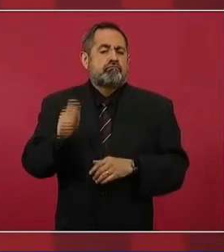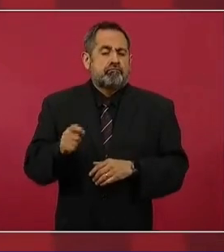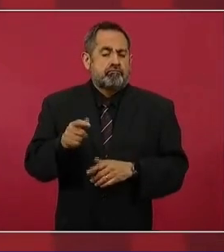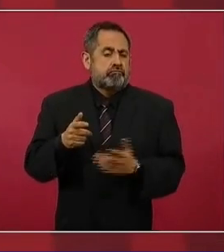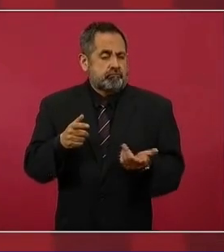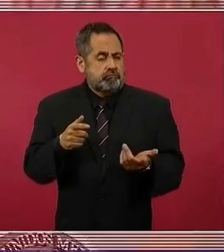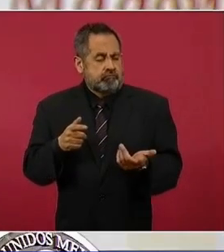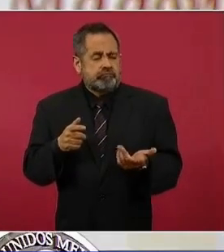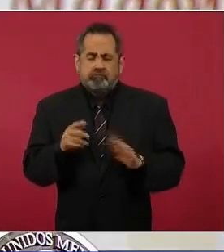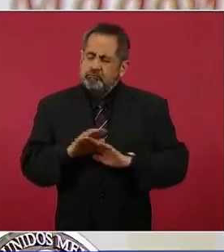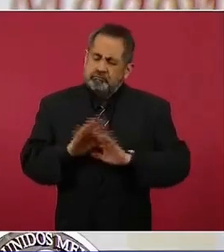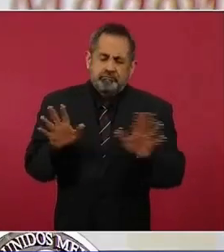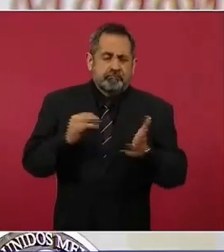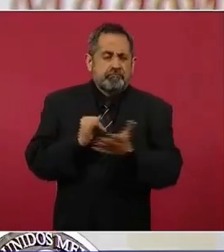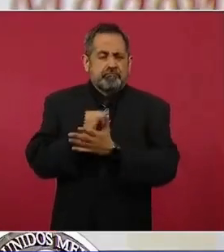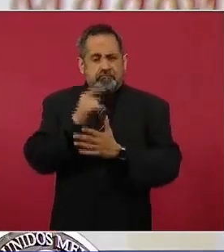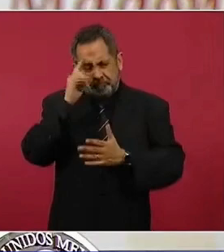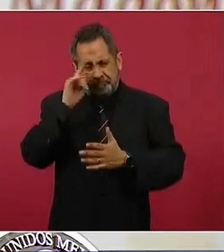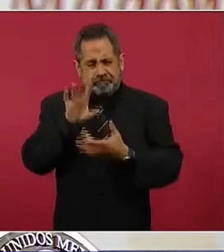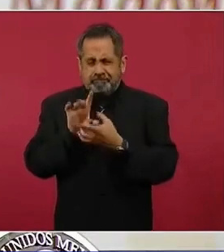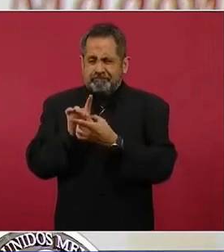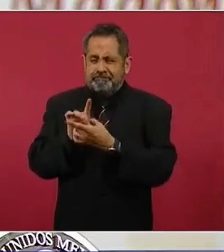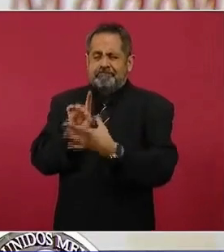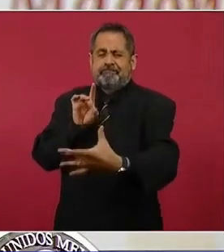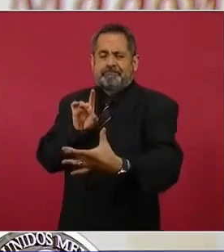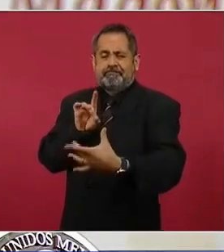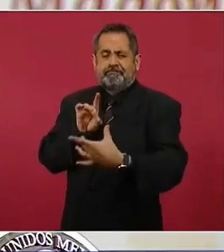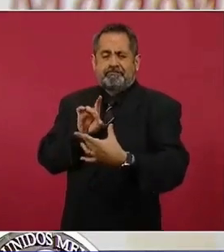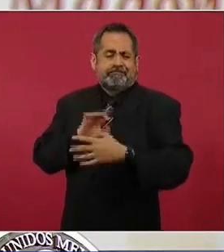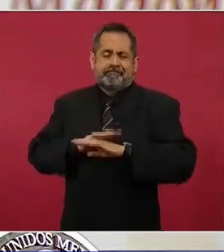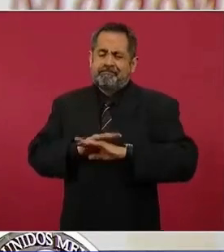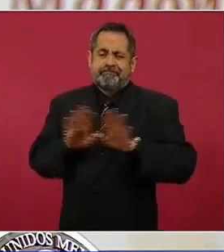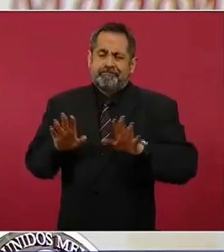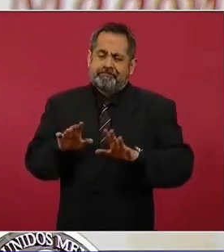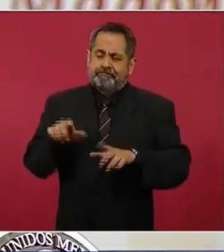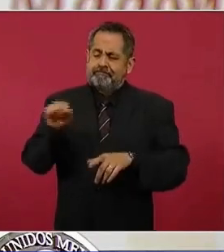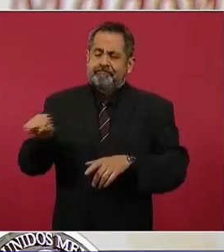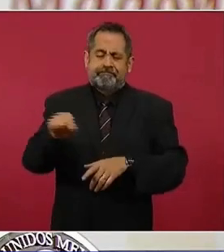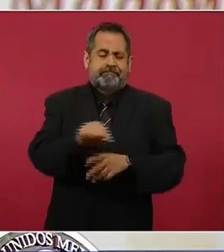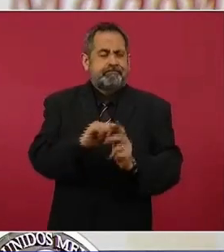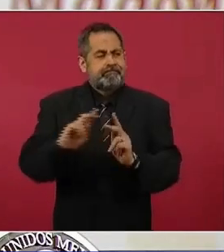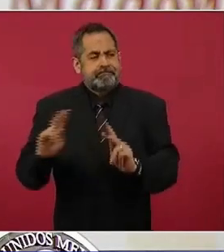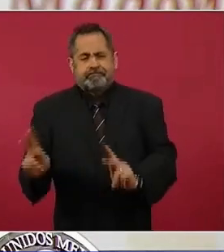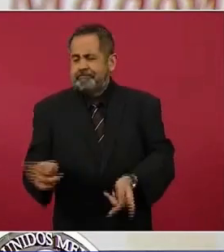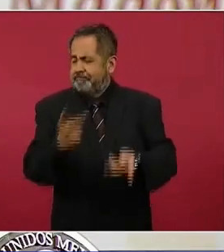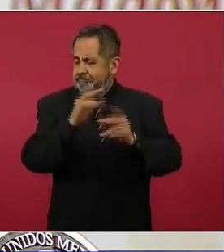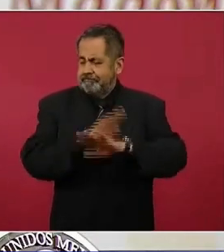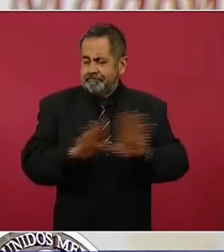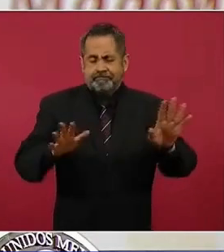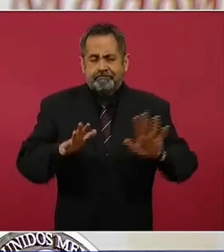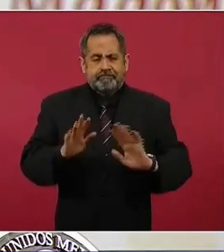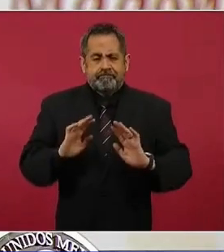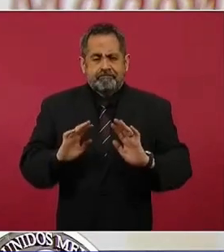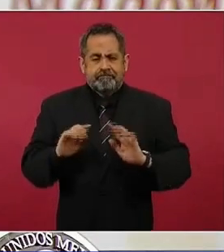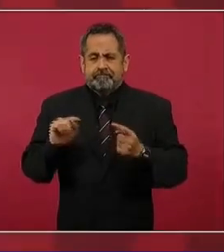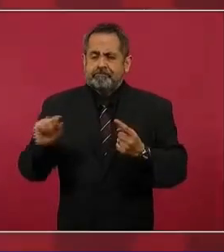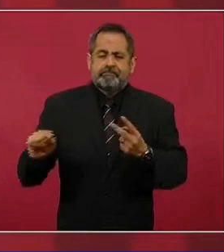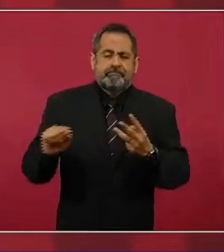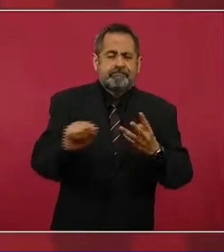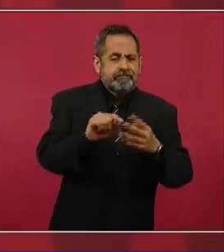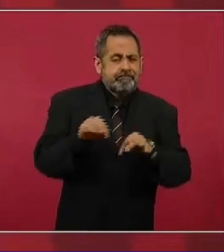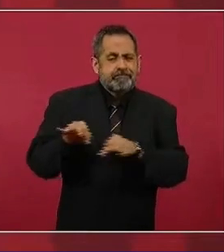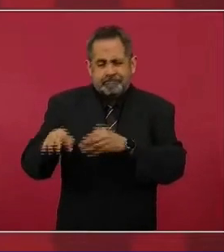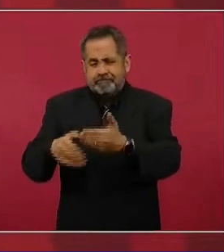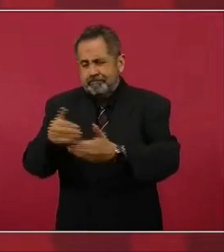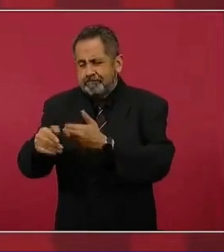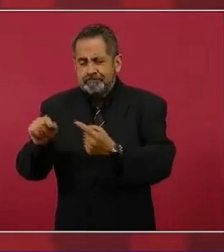de desprenderse y vender parte de sus actividades